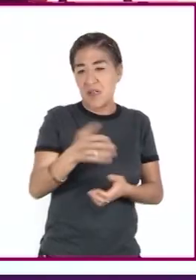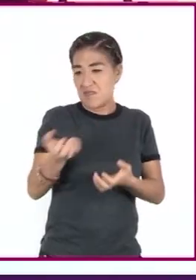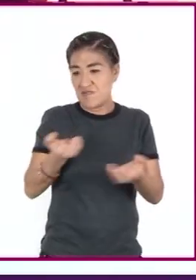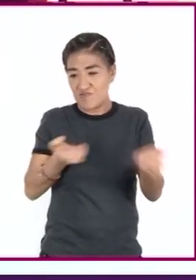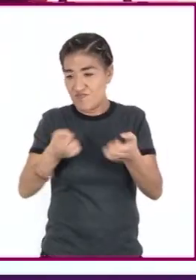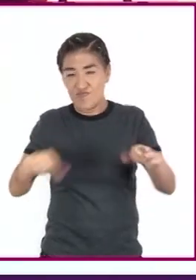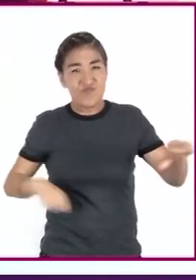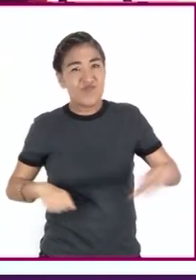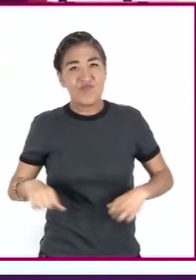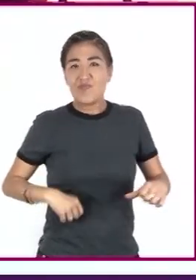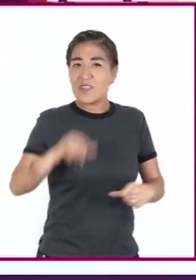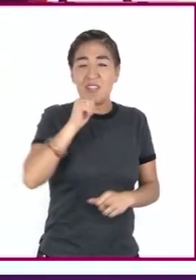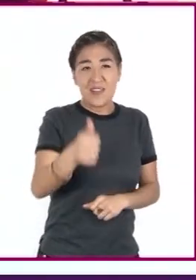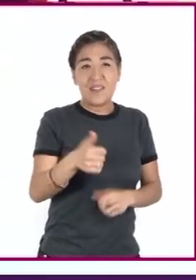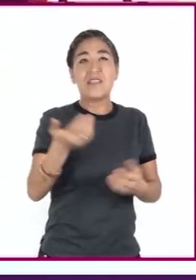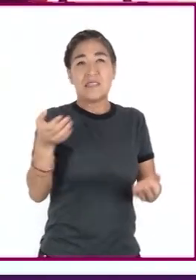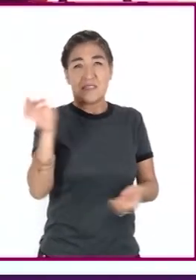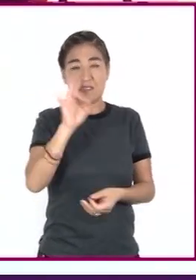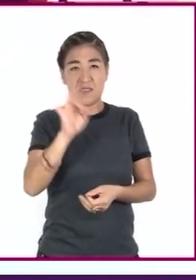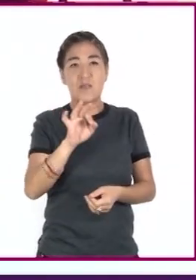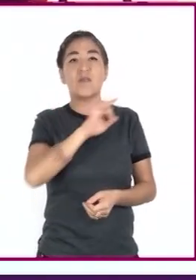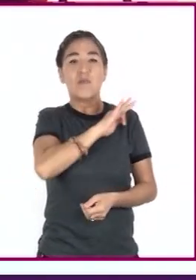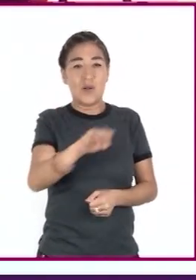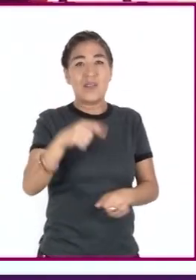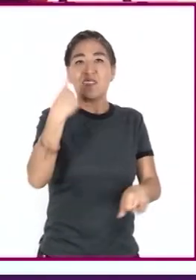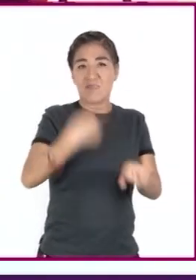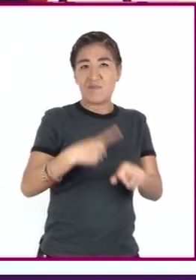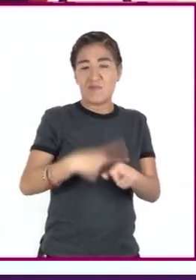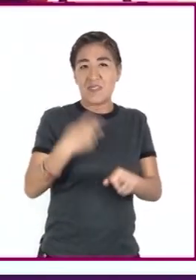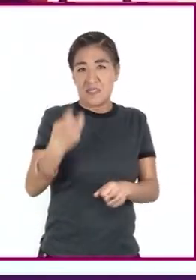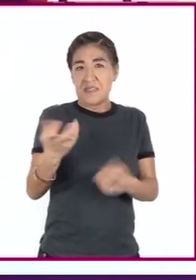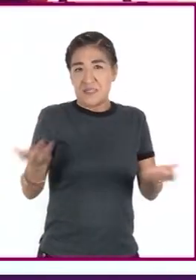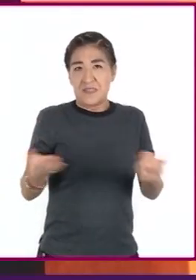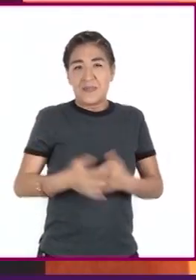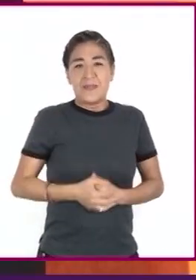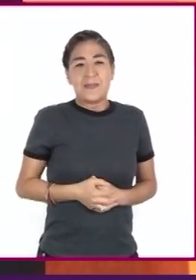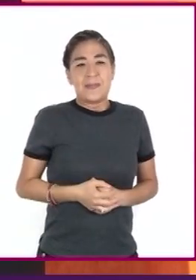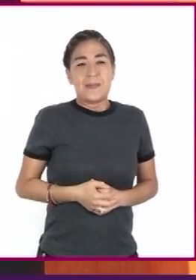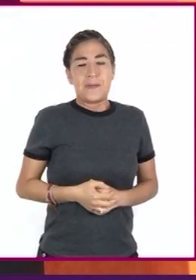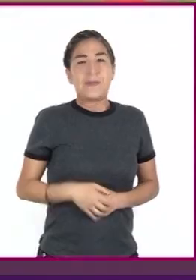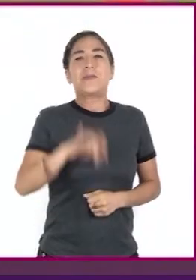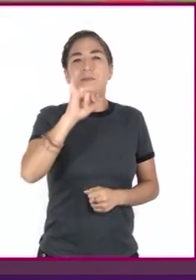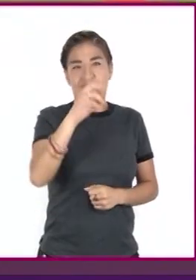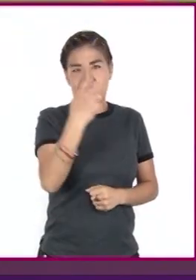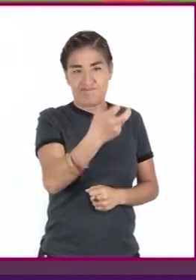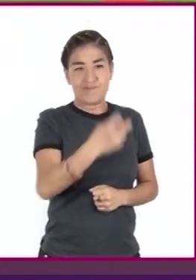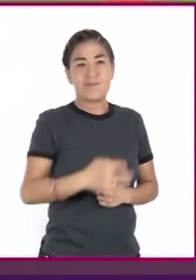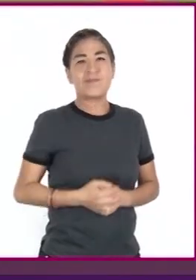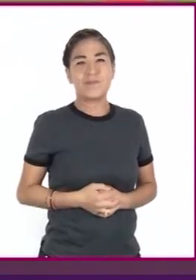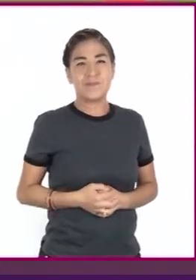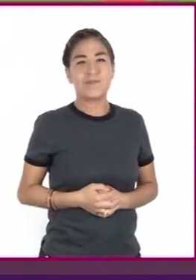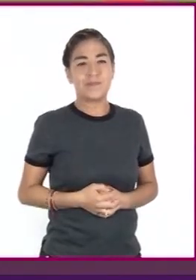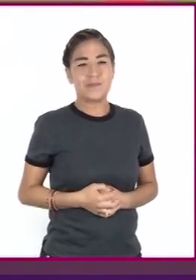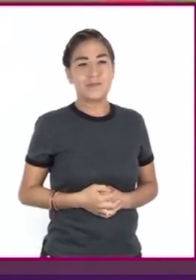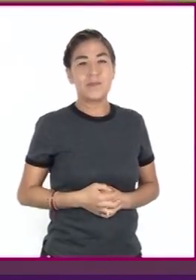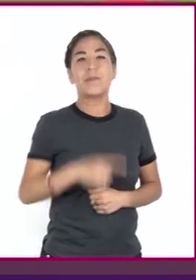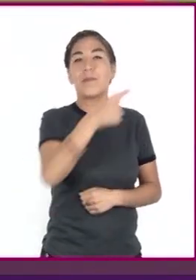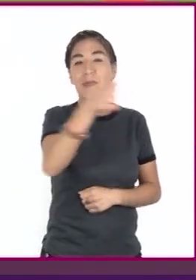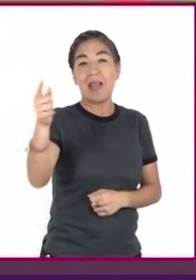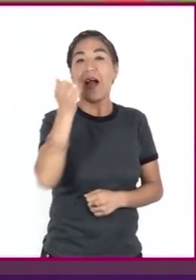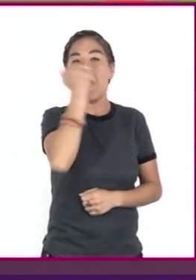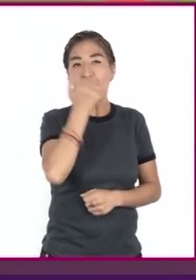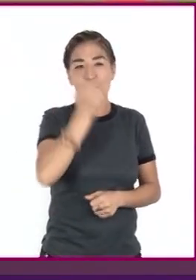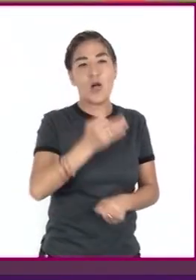actividad física, es más probable la manifestación de estas enfermedades, ¿cierto? Así es. Estimadas alumnas y alumnos,